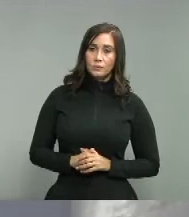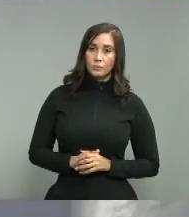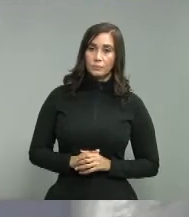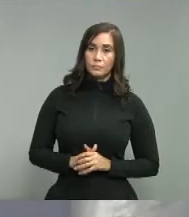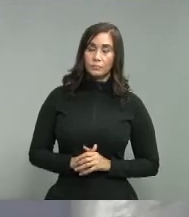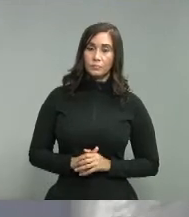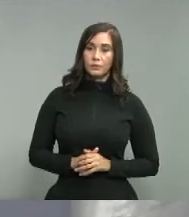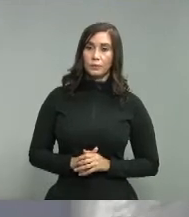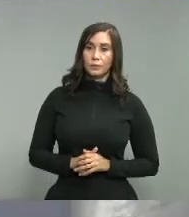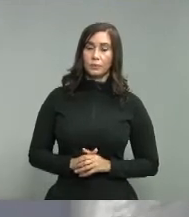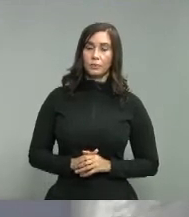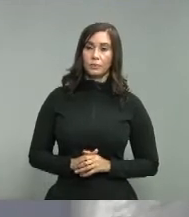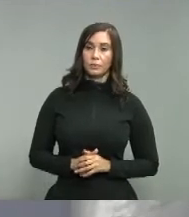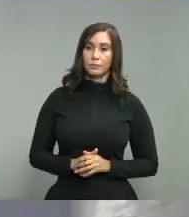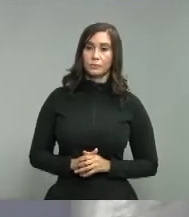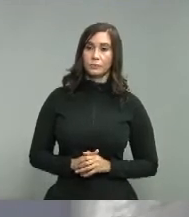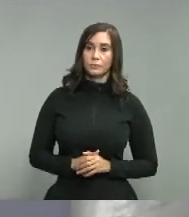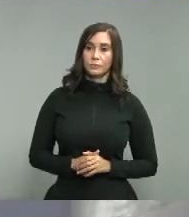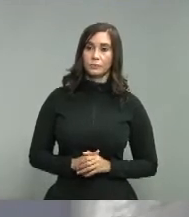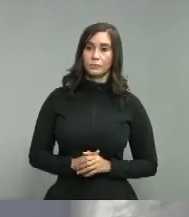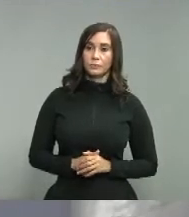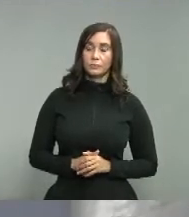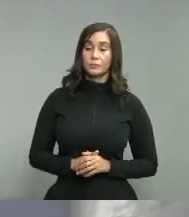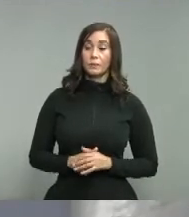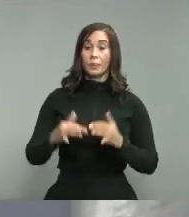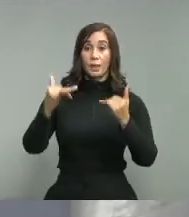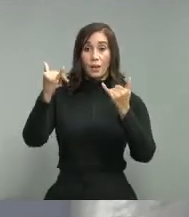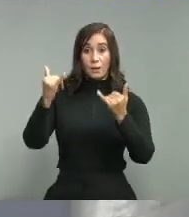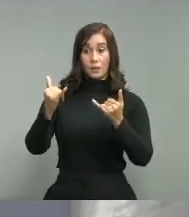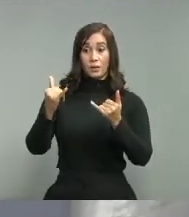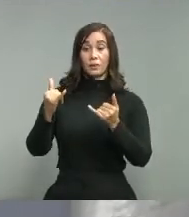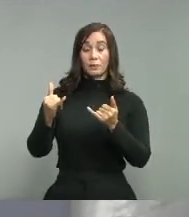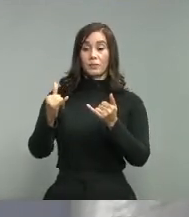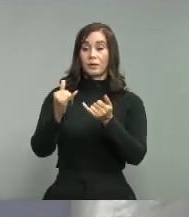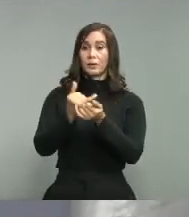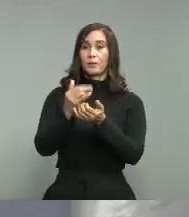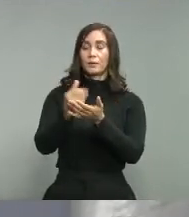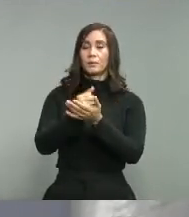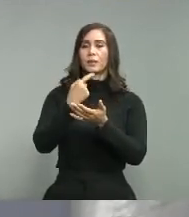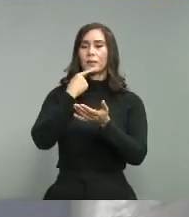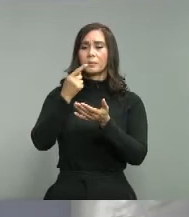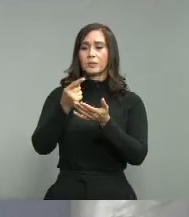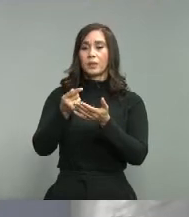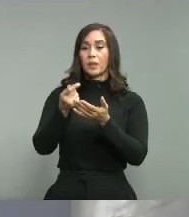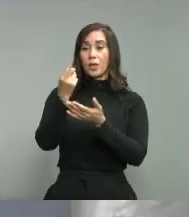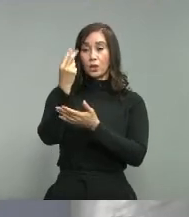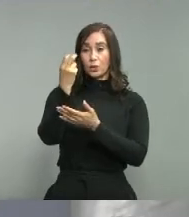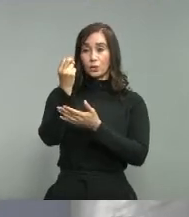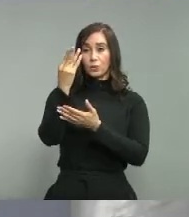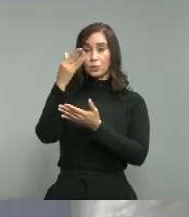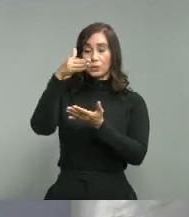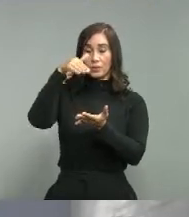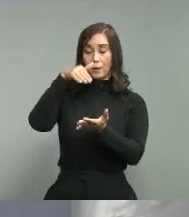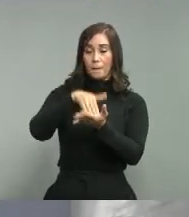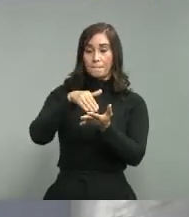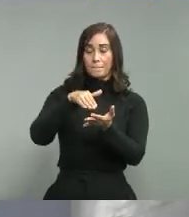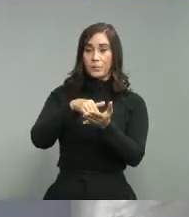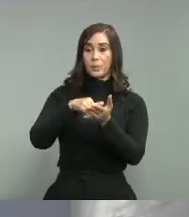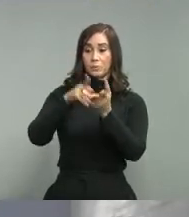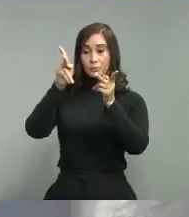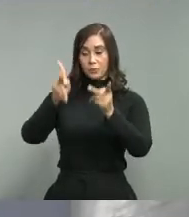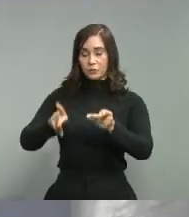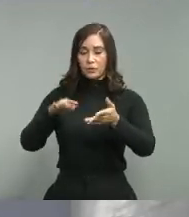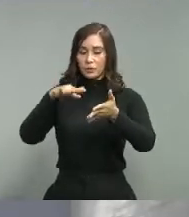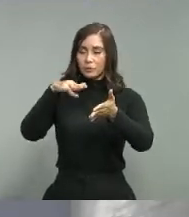que en la actualidad existen 12.000 estudiantes de enfermería en 12 universidades que imparten